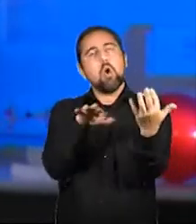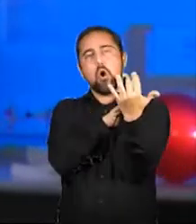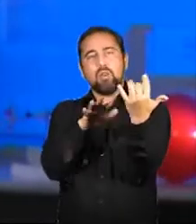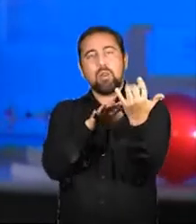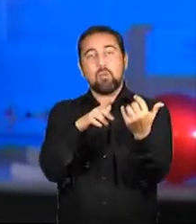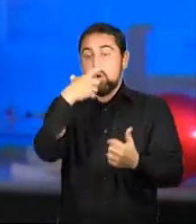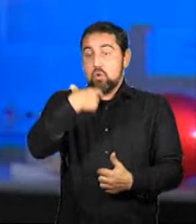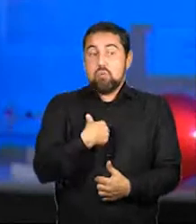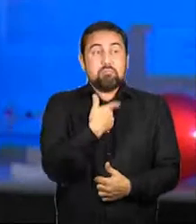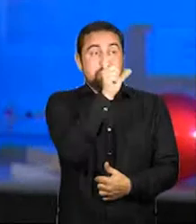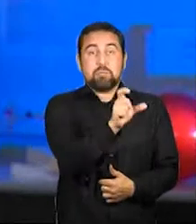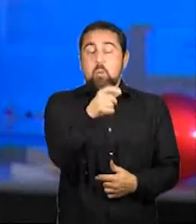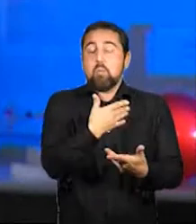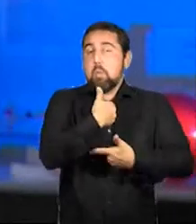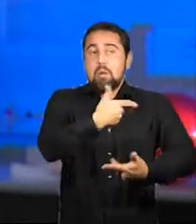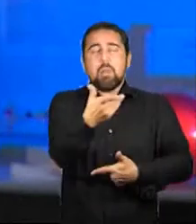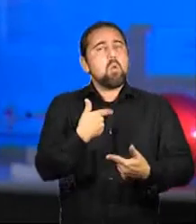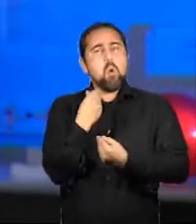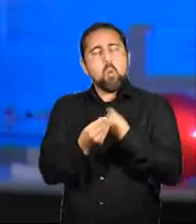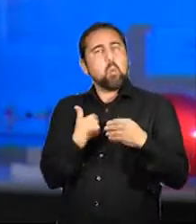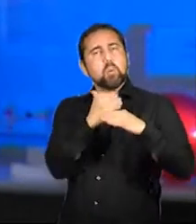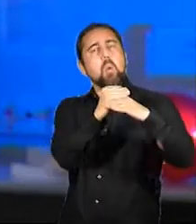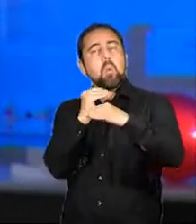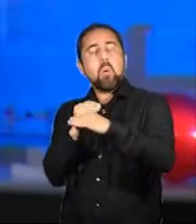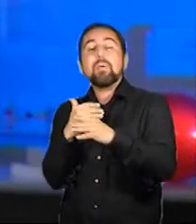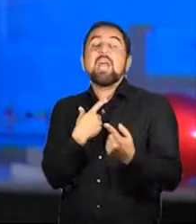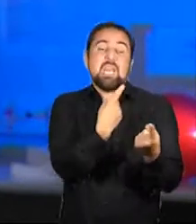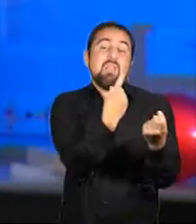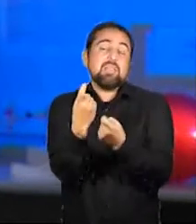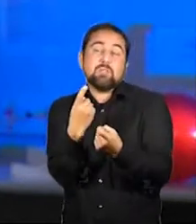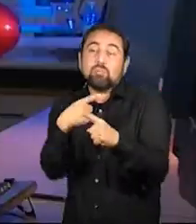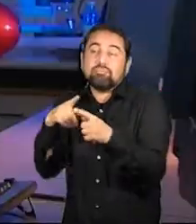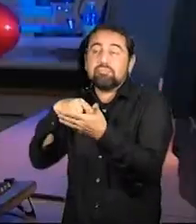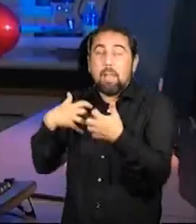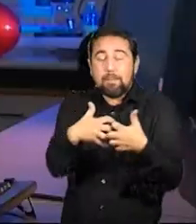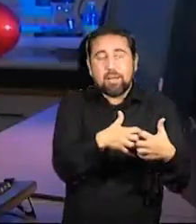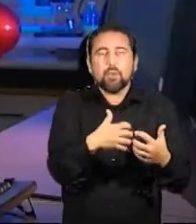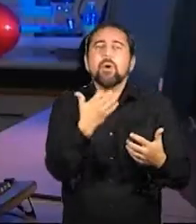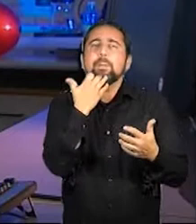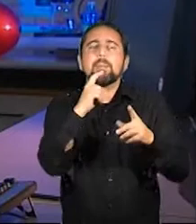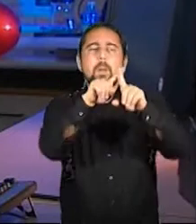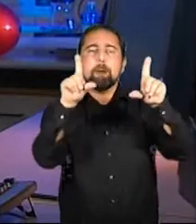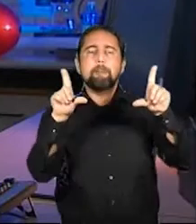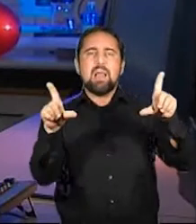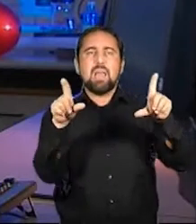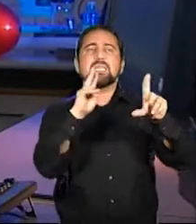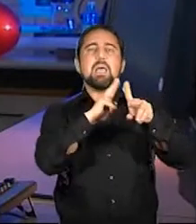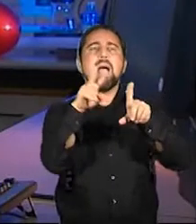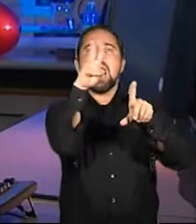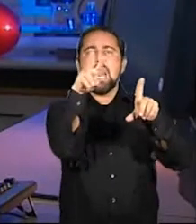que cualquier persona, solamente necesito los medios, en este caso un lector de pantalla. Los estudios de pantalla